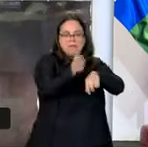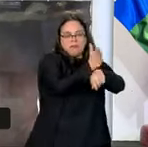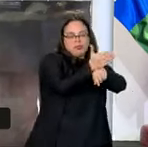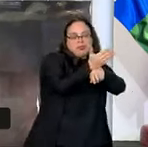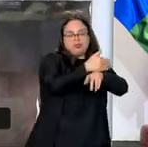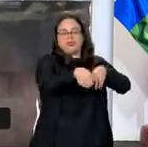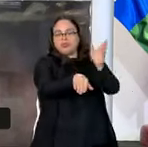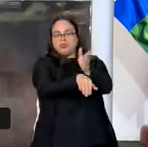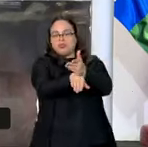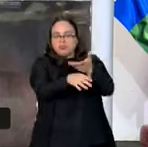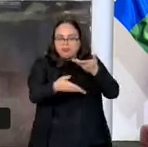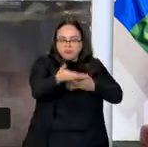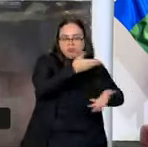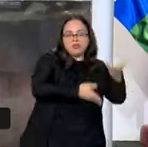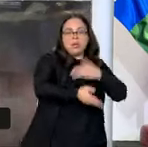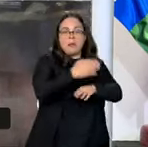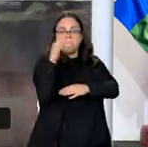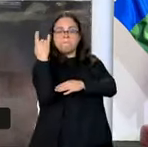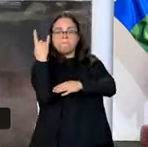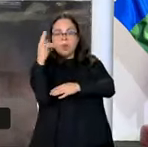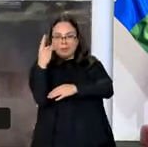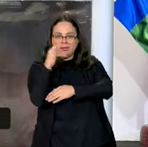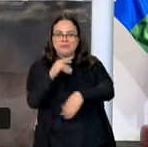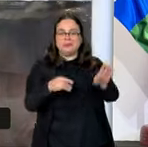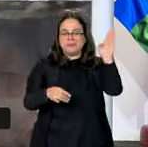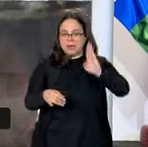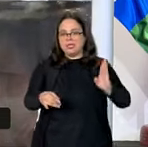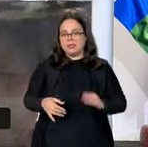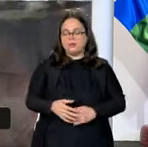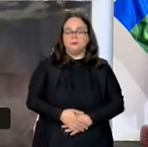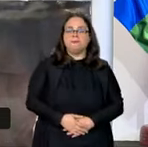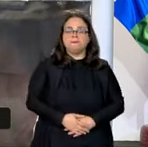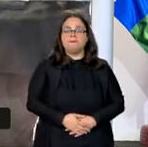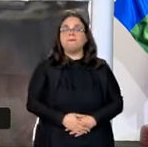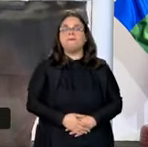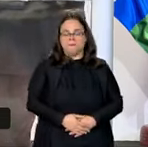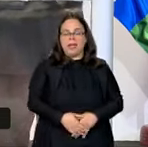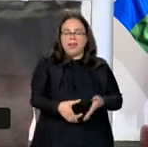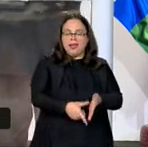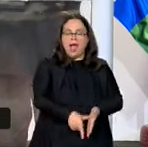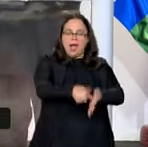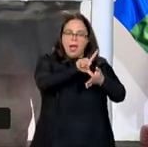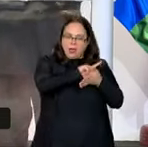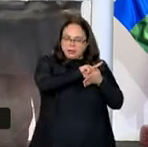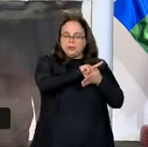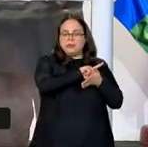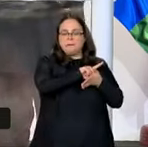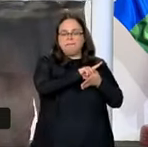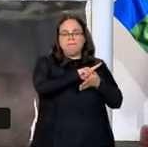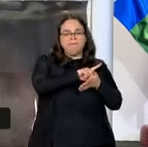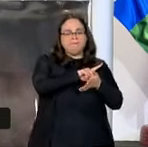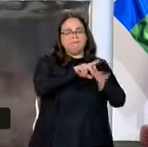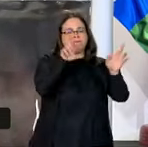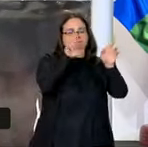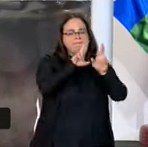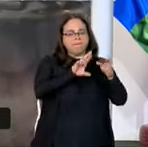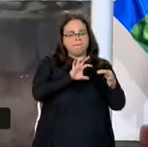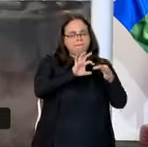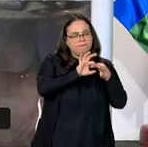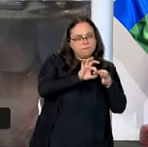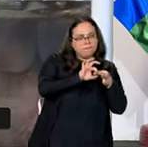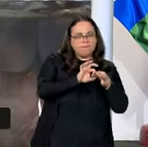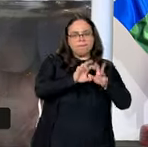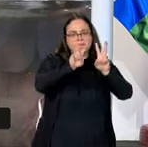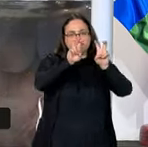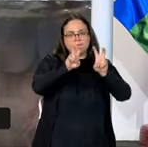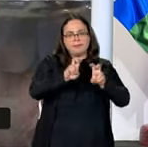Brasil-Bolivia. Son relaciones que estaban inicialmente ligadas más por la